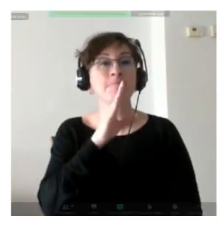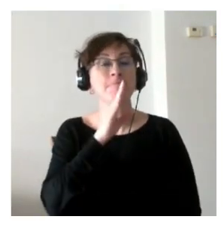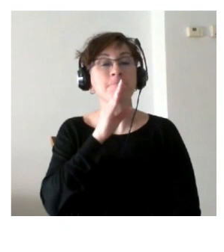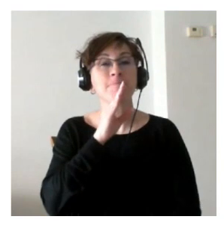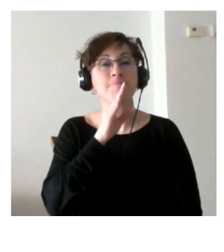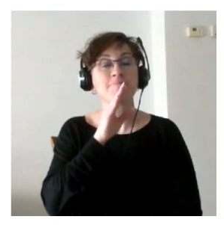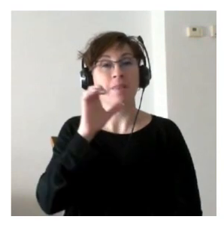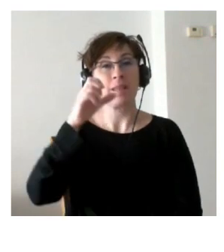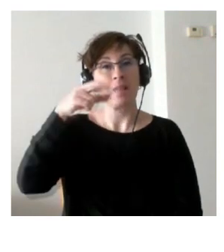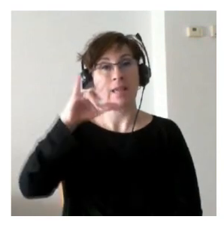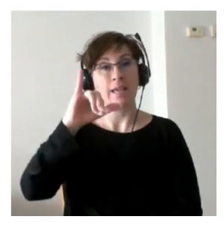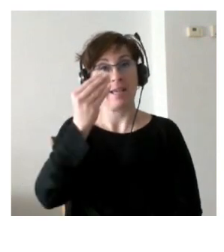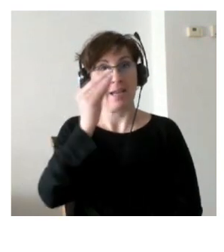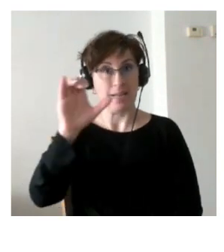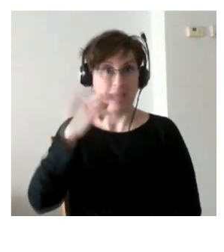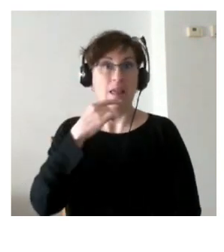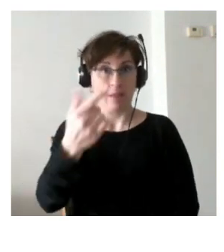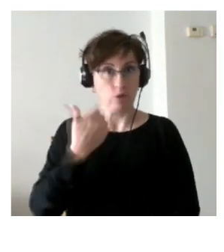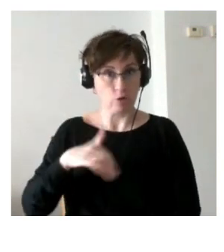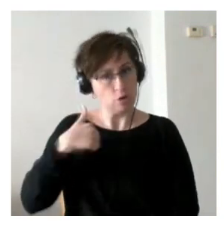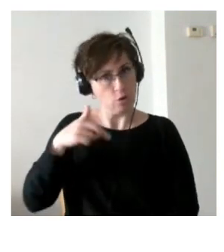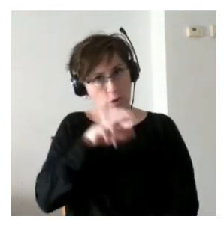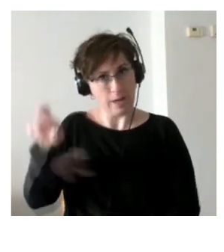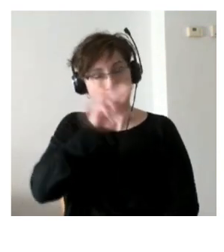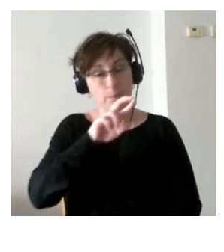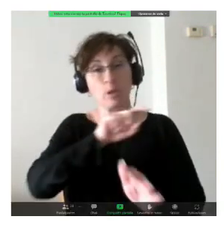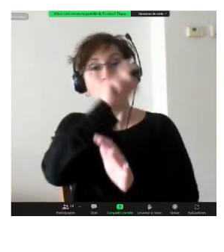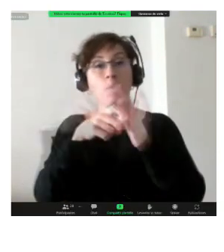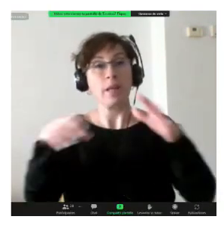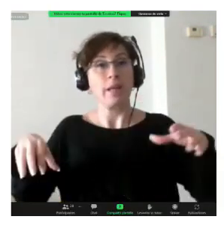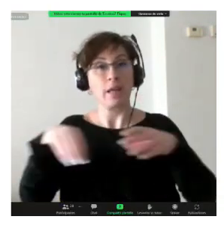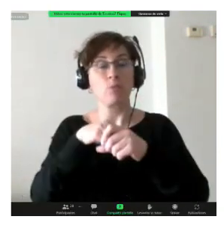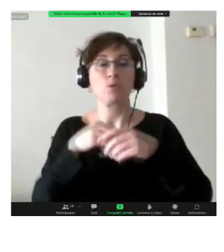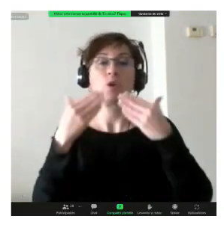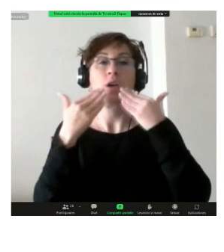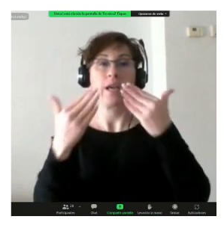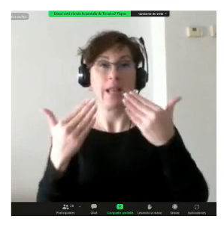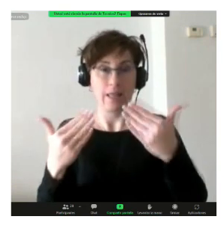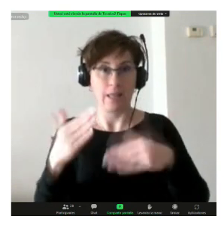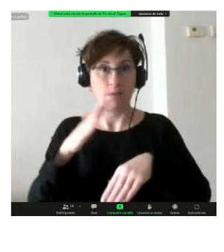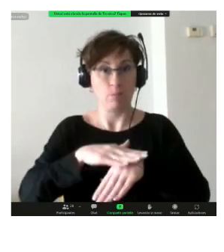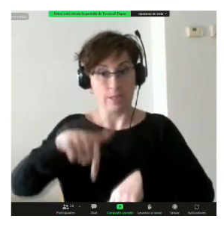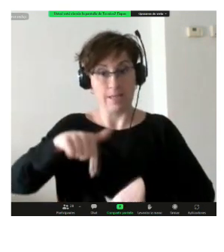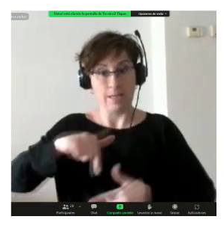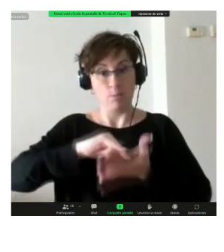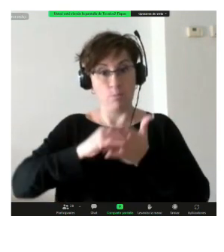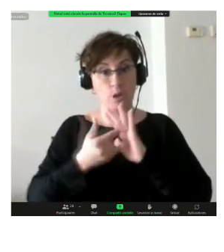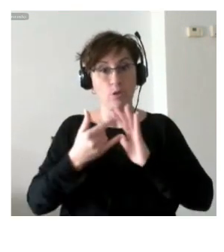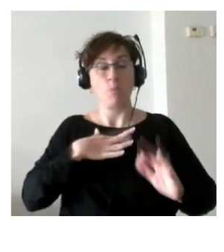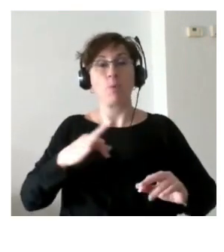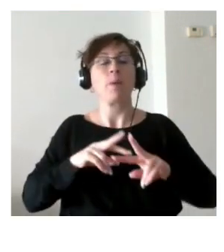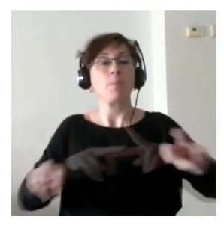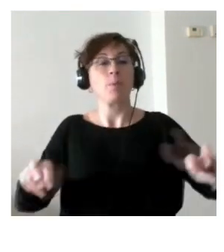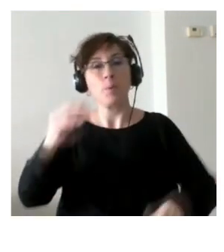yo lo reitero pues queremos dar las gracias creemos que este es un proyecto que quizá en un primer momento podía parecer